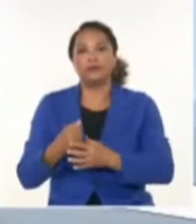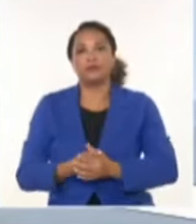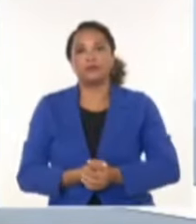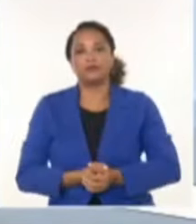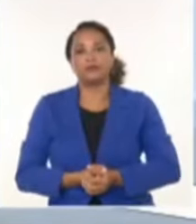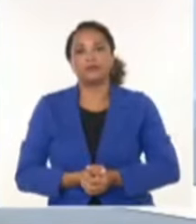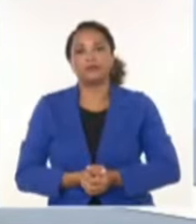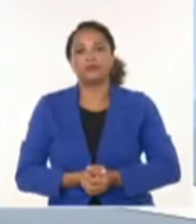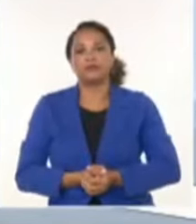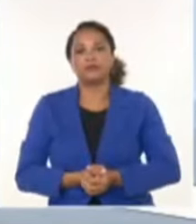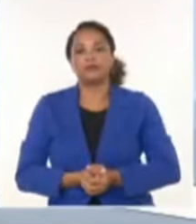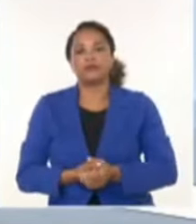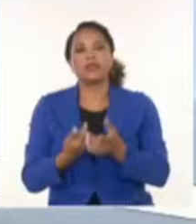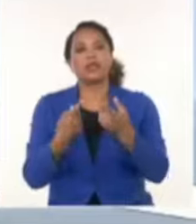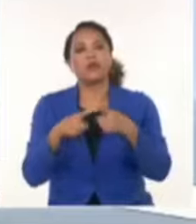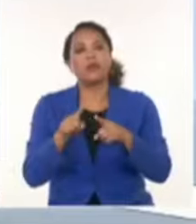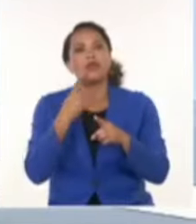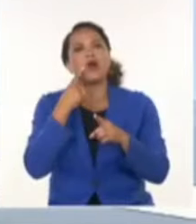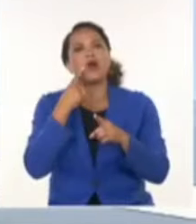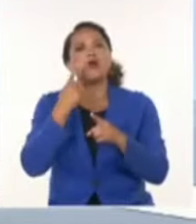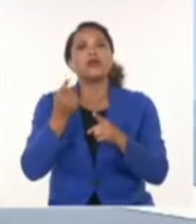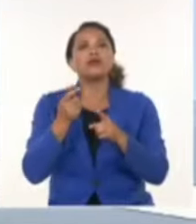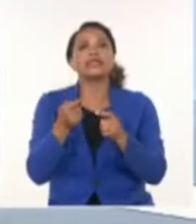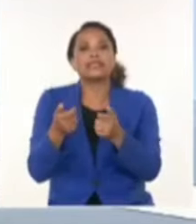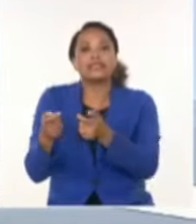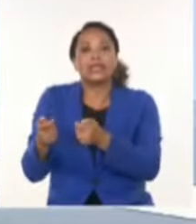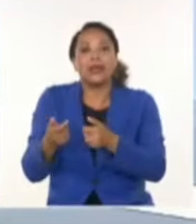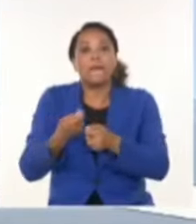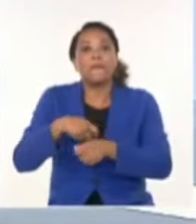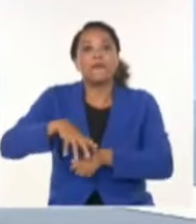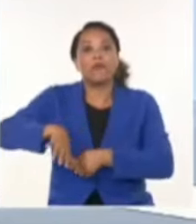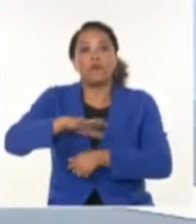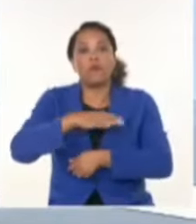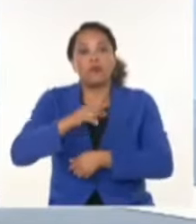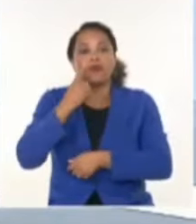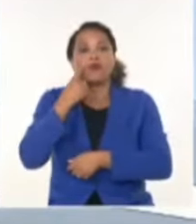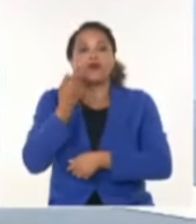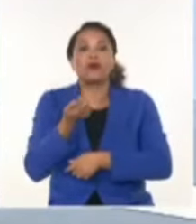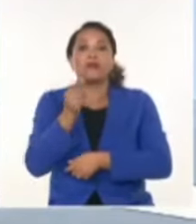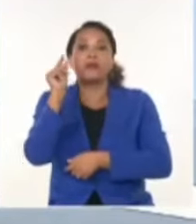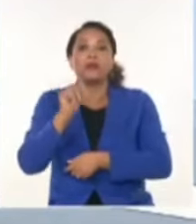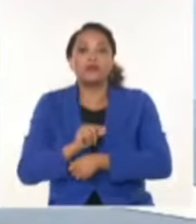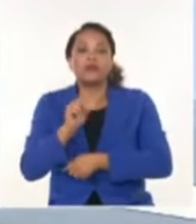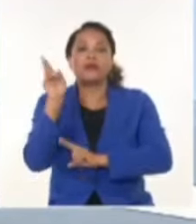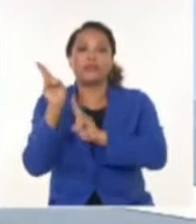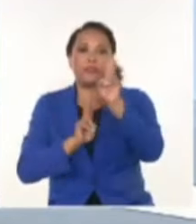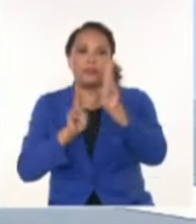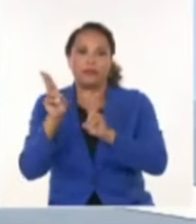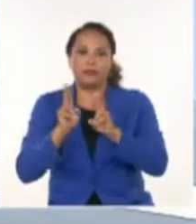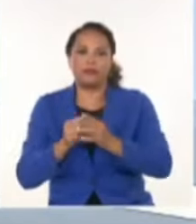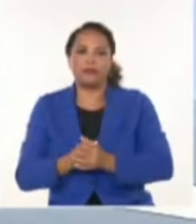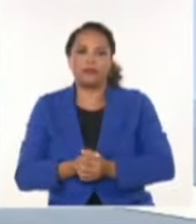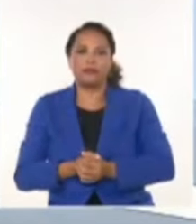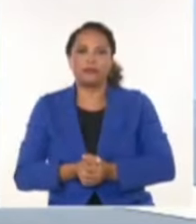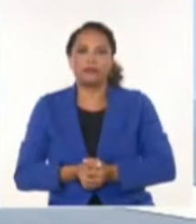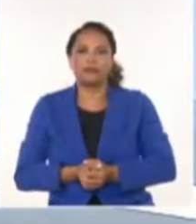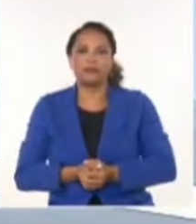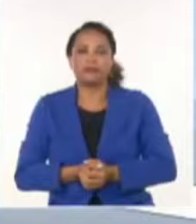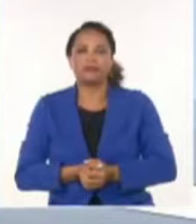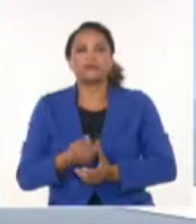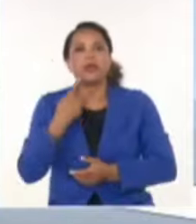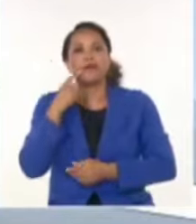Sin embargo, solo se viraliza, se populariza la que se vende como oposición factible. Yo diría que factible a intereses